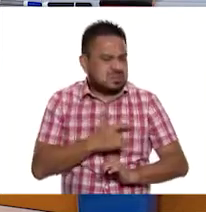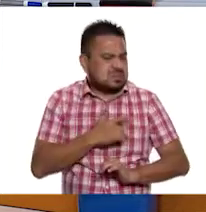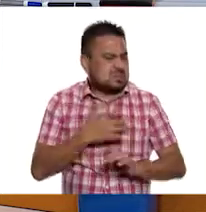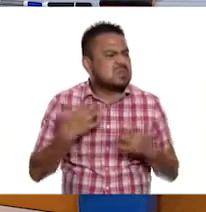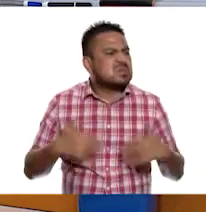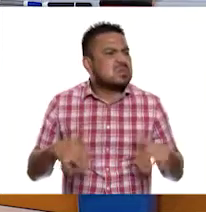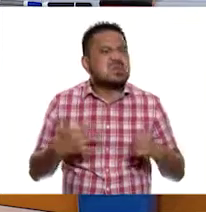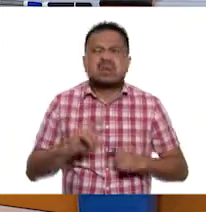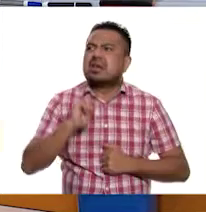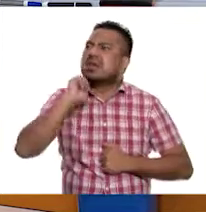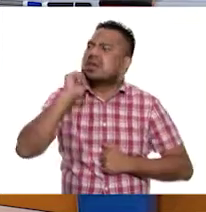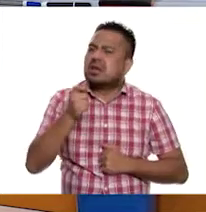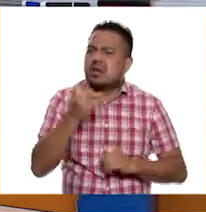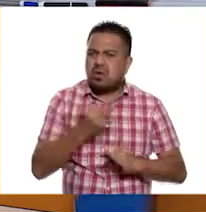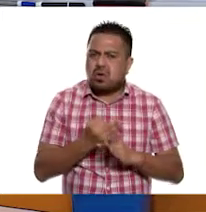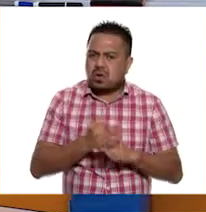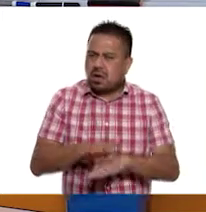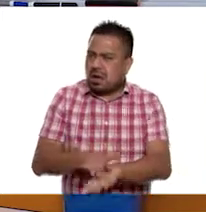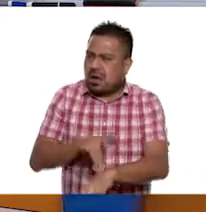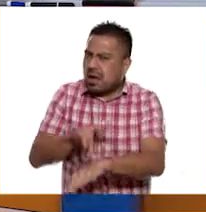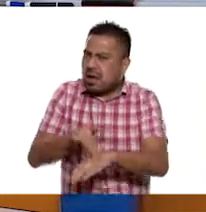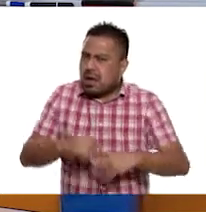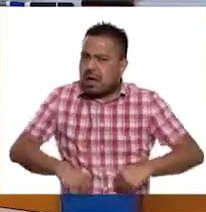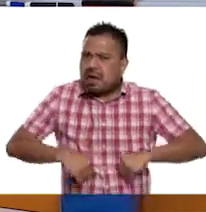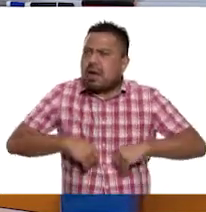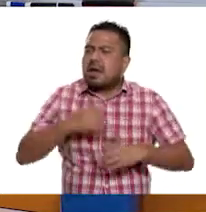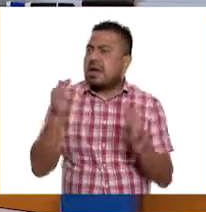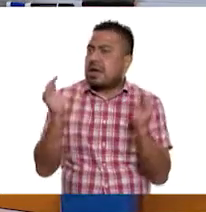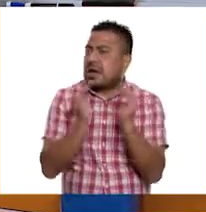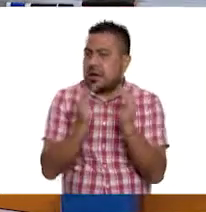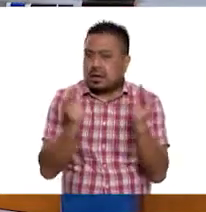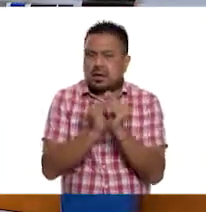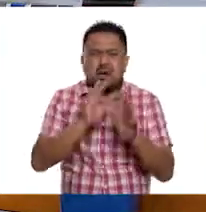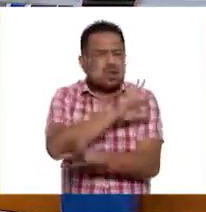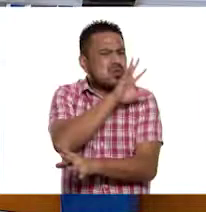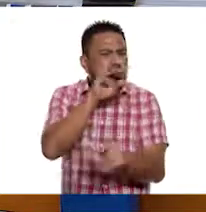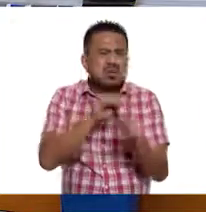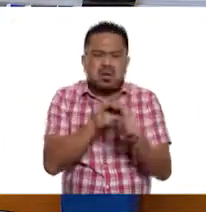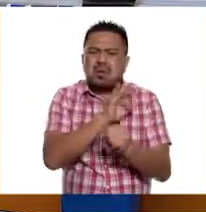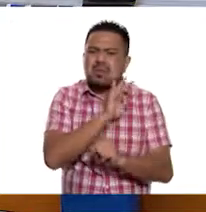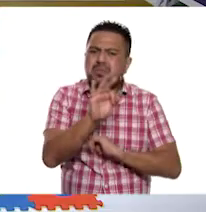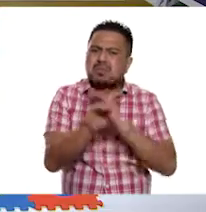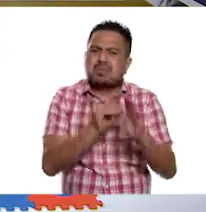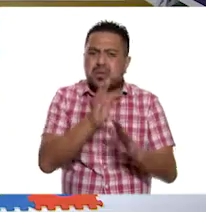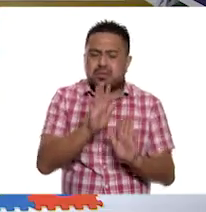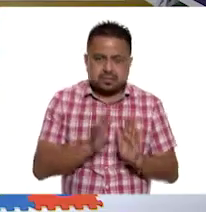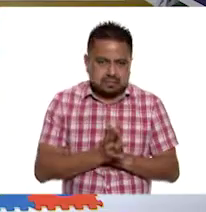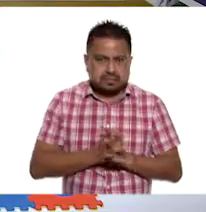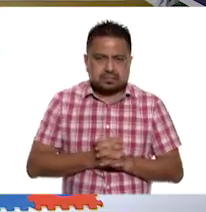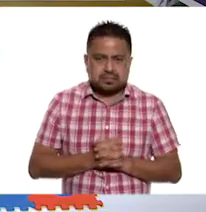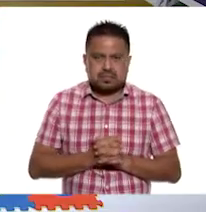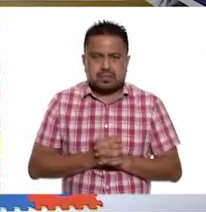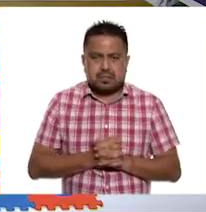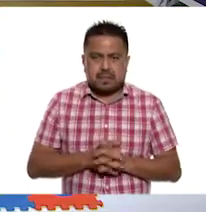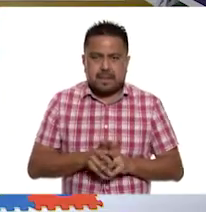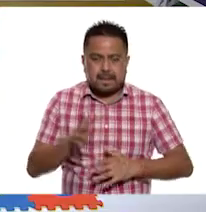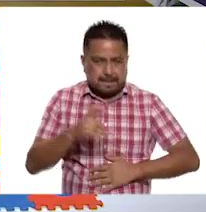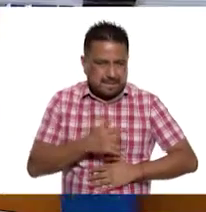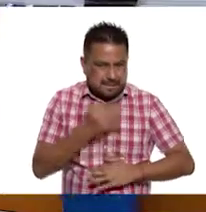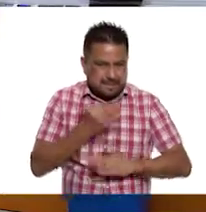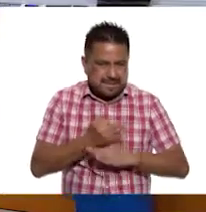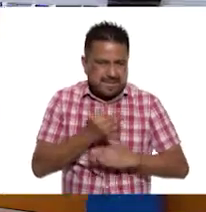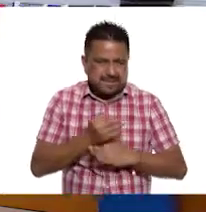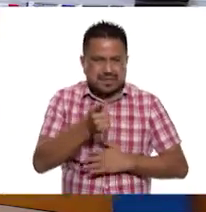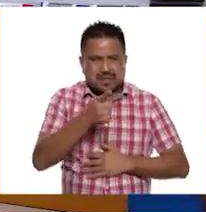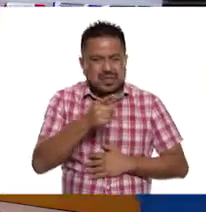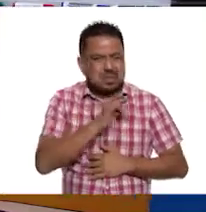qué es lo que han vivido en casa, todo. Pero mientras llegan, ¿qué te parece si